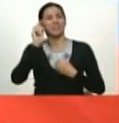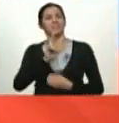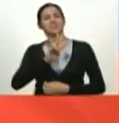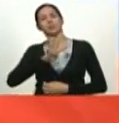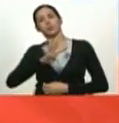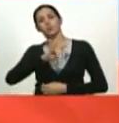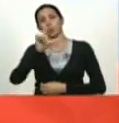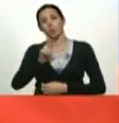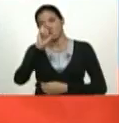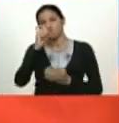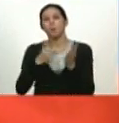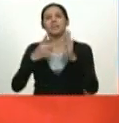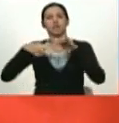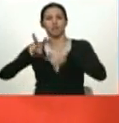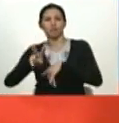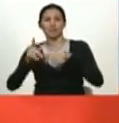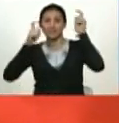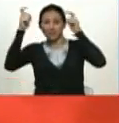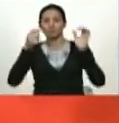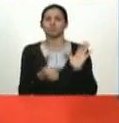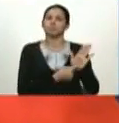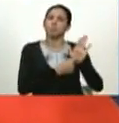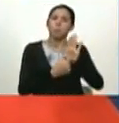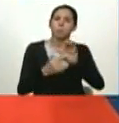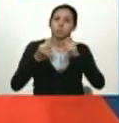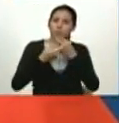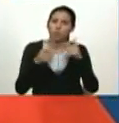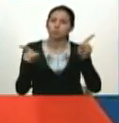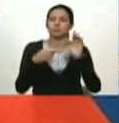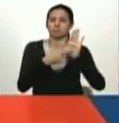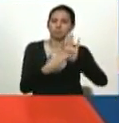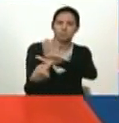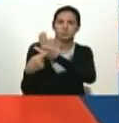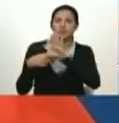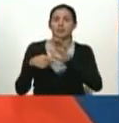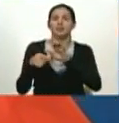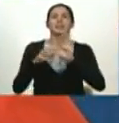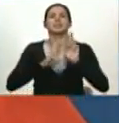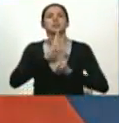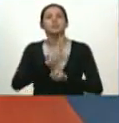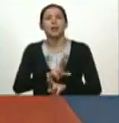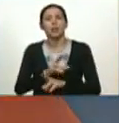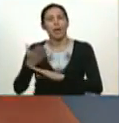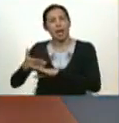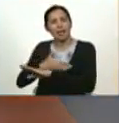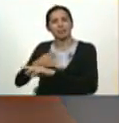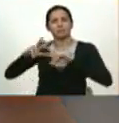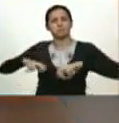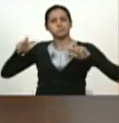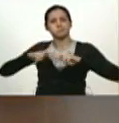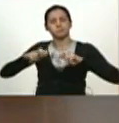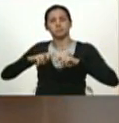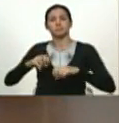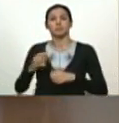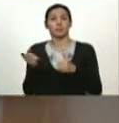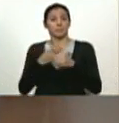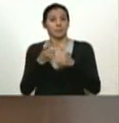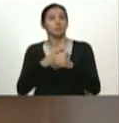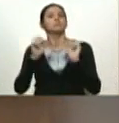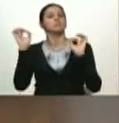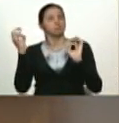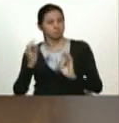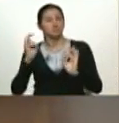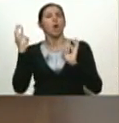del año 2012, que el comandante Chávez le entregó a la historia los resultados de la investigación. Primero, si eran los huesos del